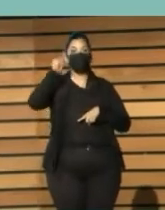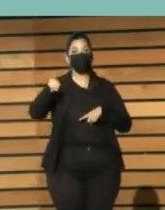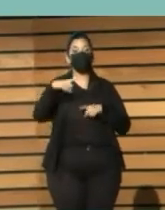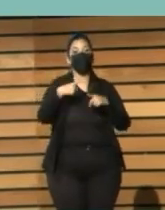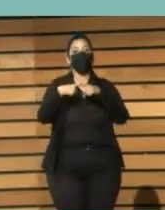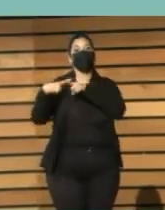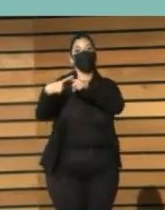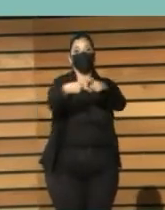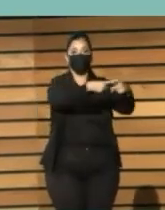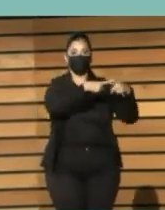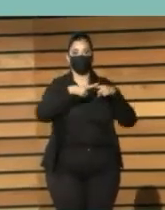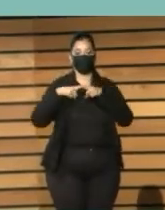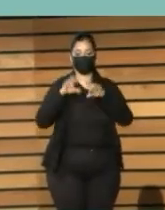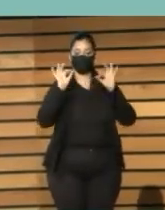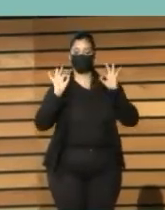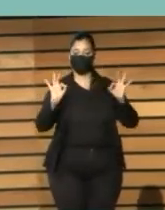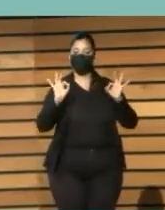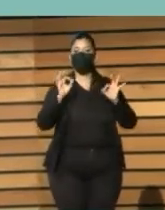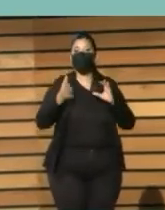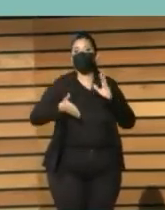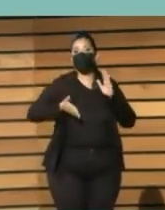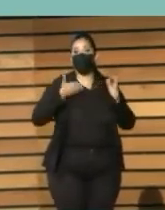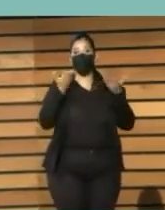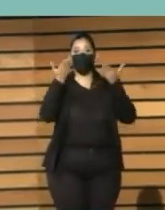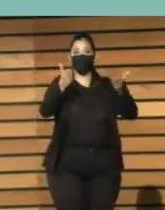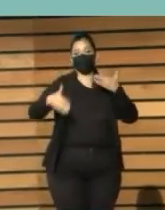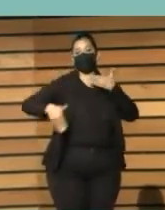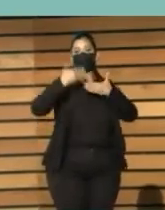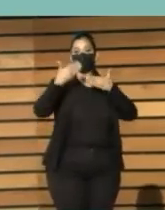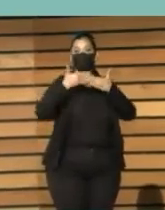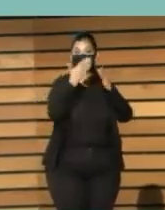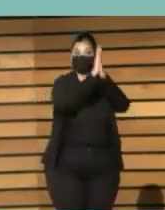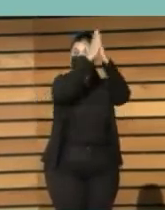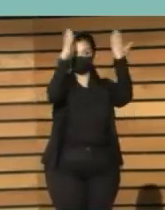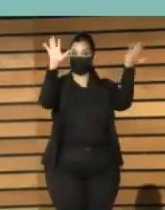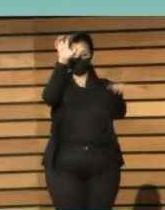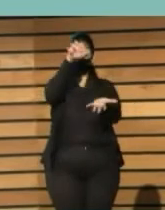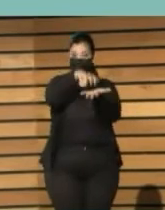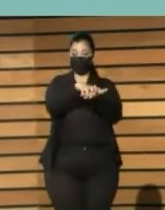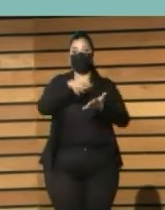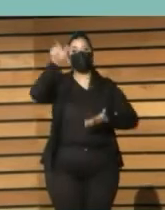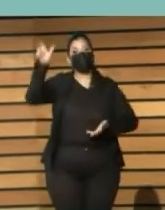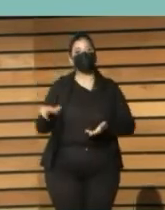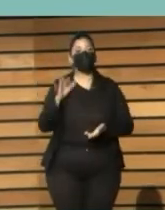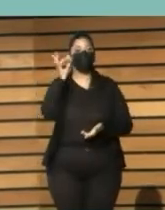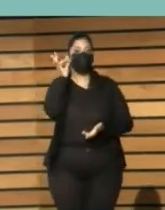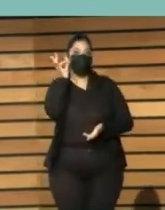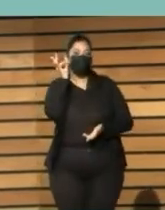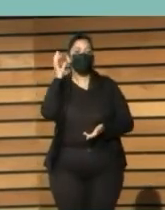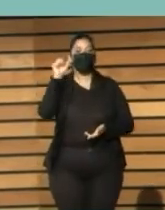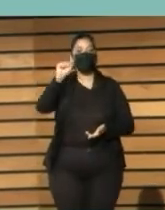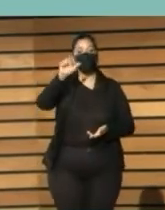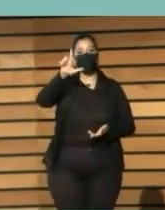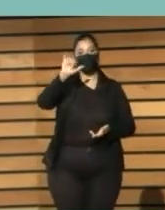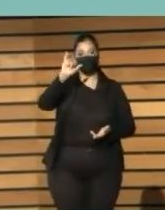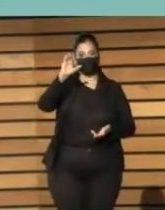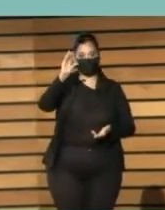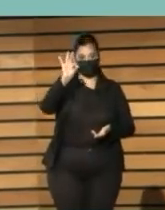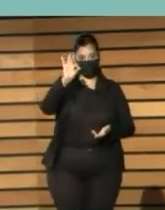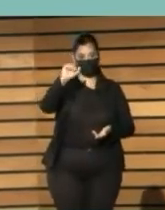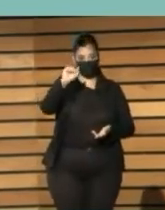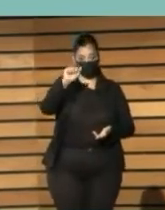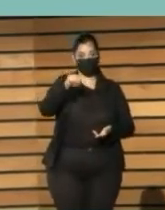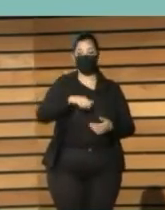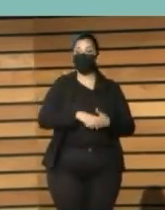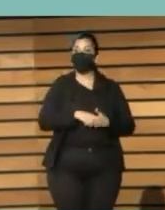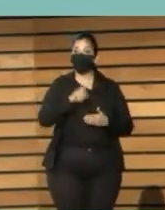participación, la innovación y la financiación. La autora es Alicia Rey, coordinadora de bibliotecas de las